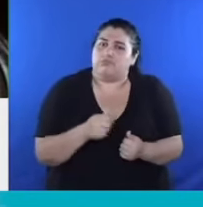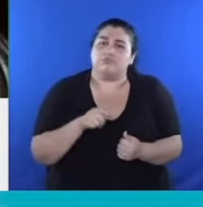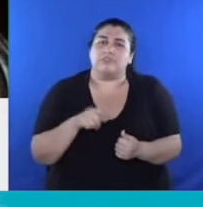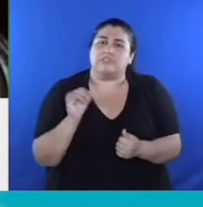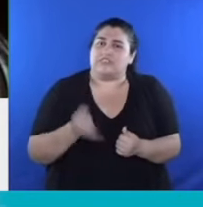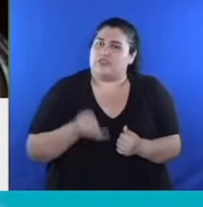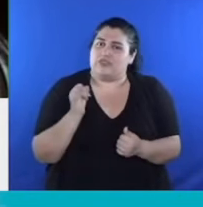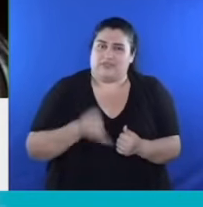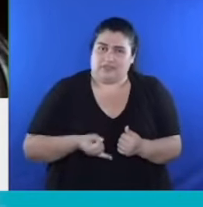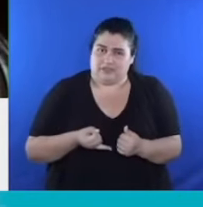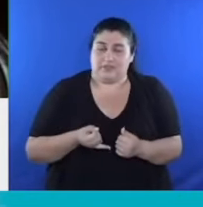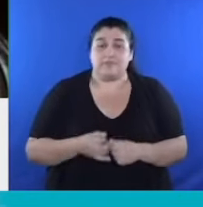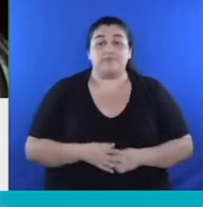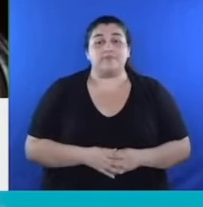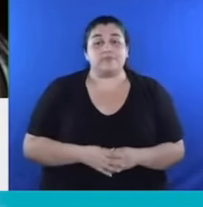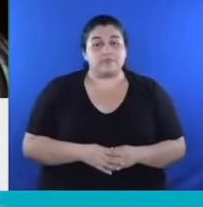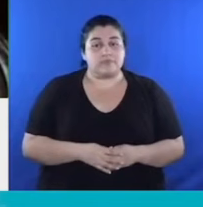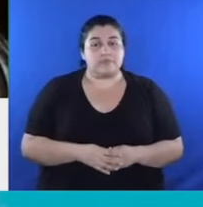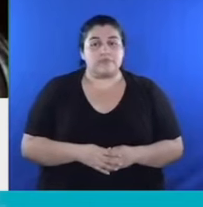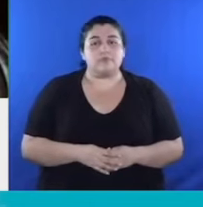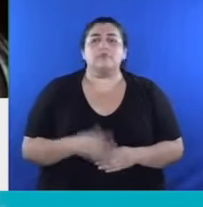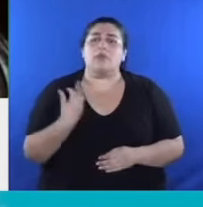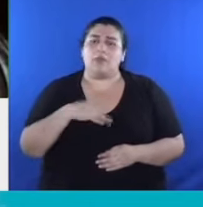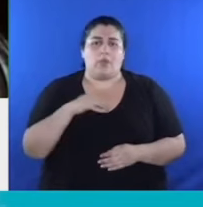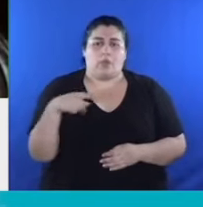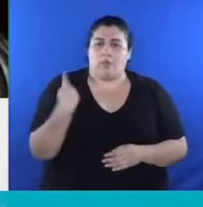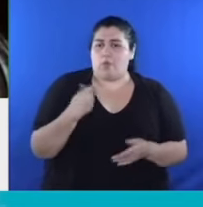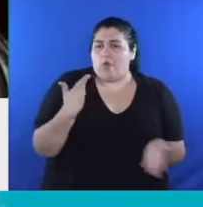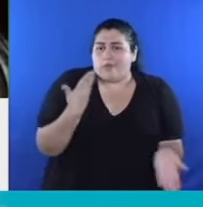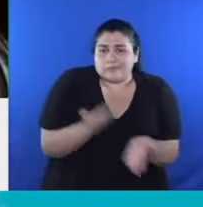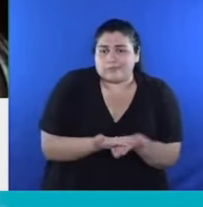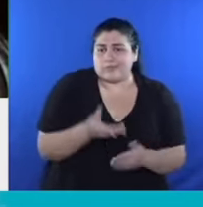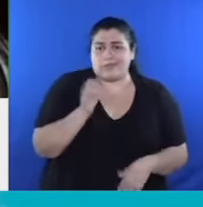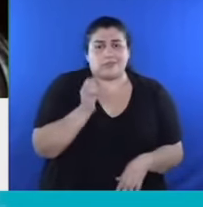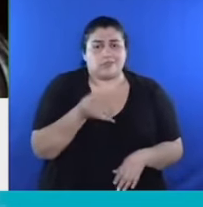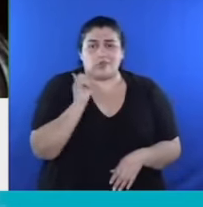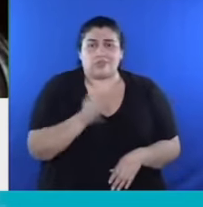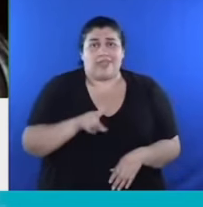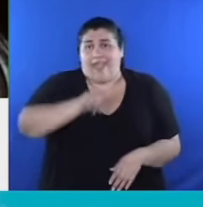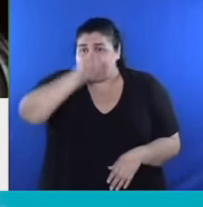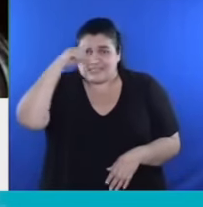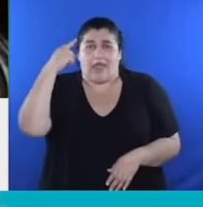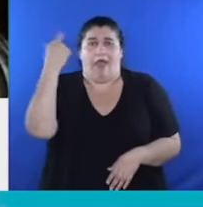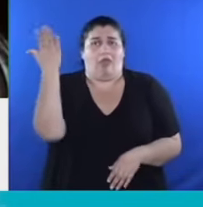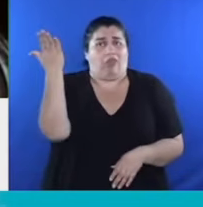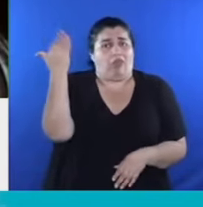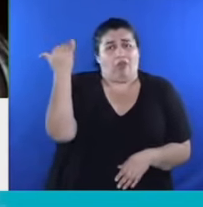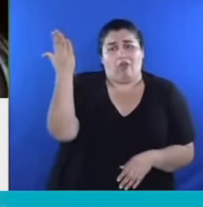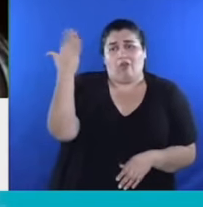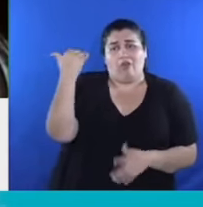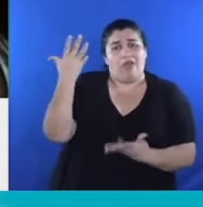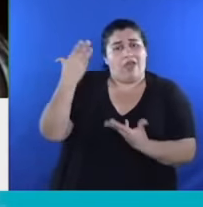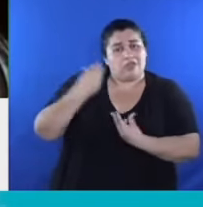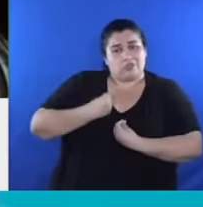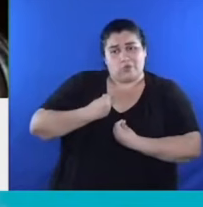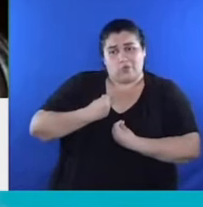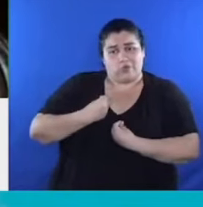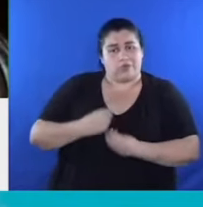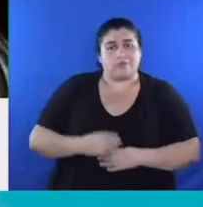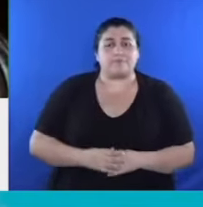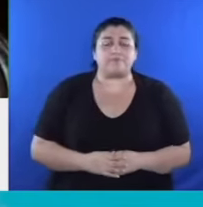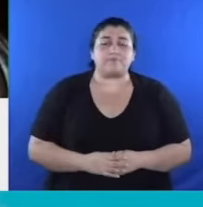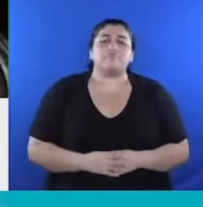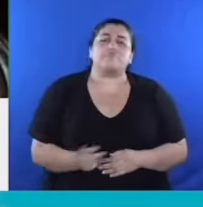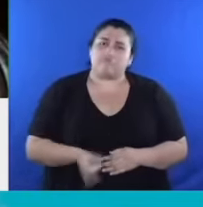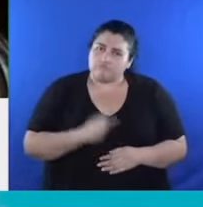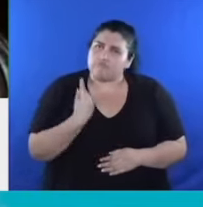vulnerables. Pero a la vez tenemos que exigirle, por supuesto, al Estado que responda. Es para nosotros